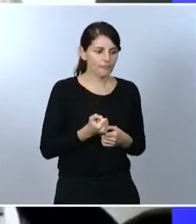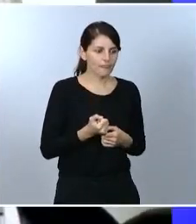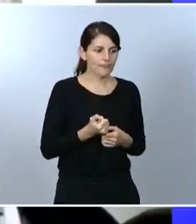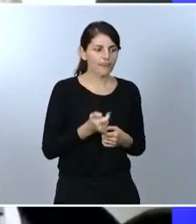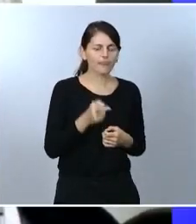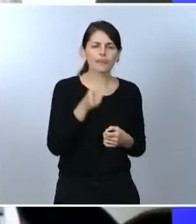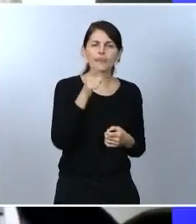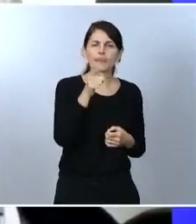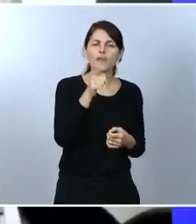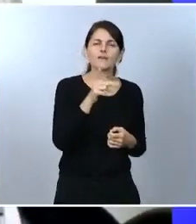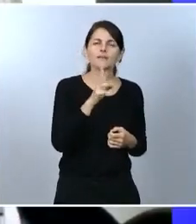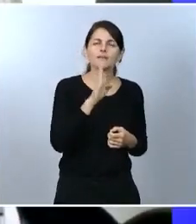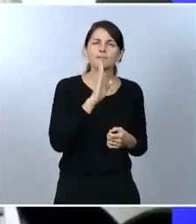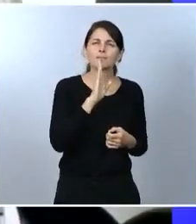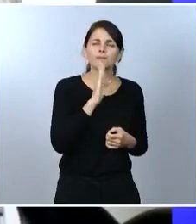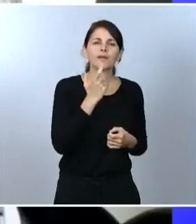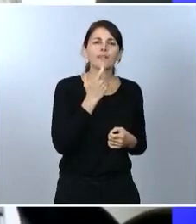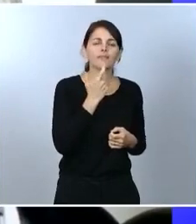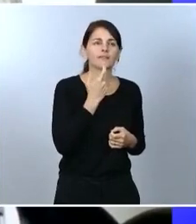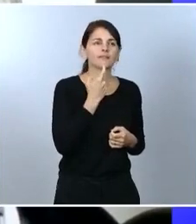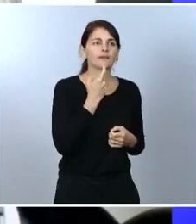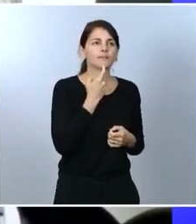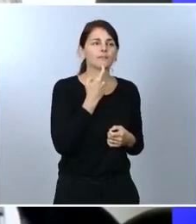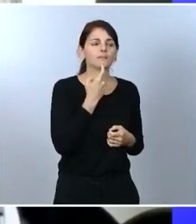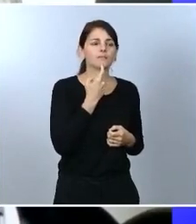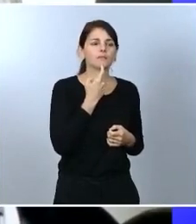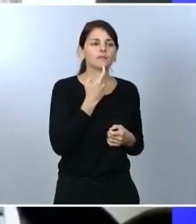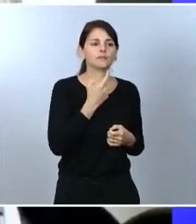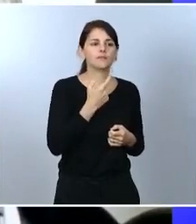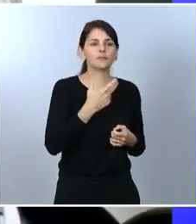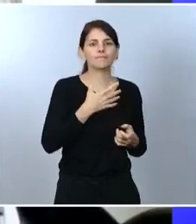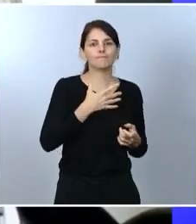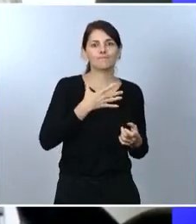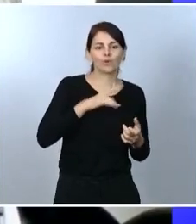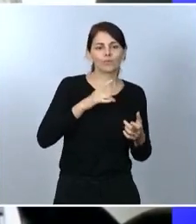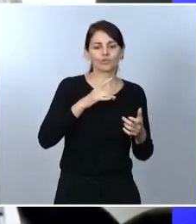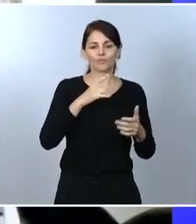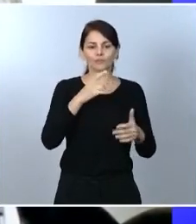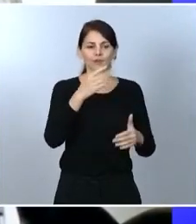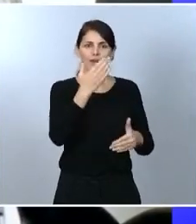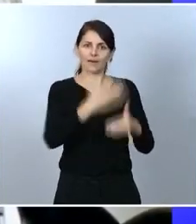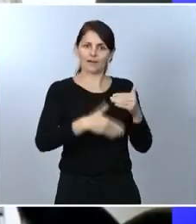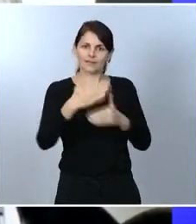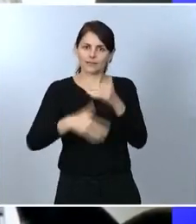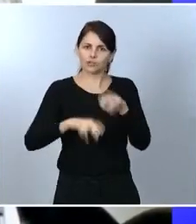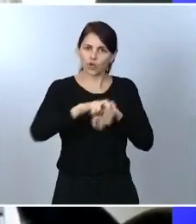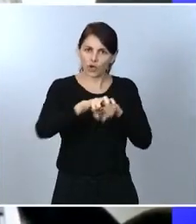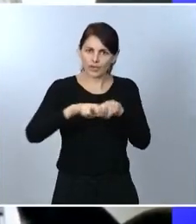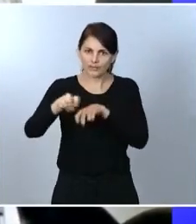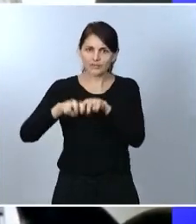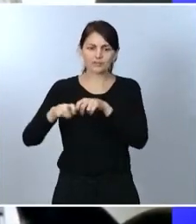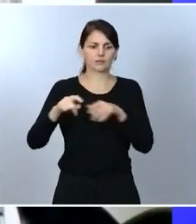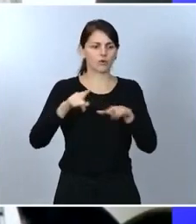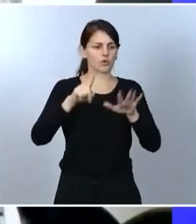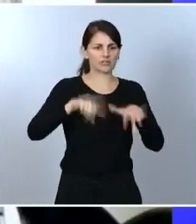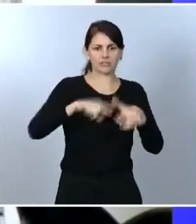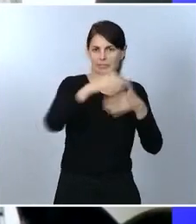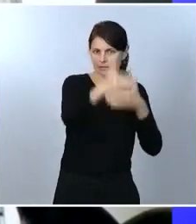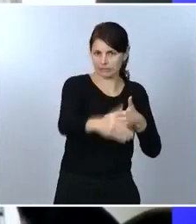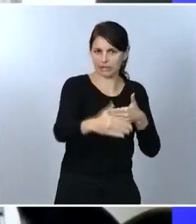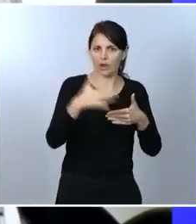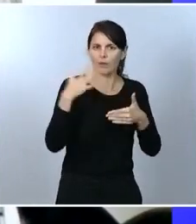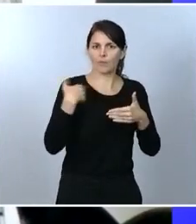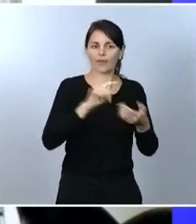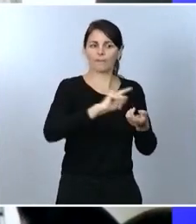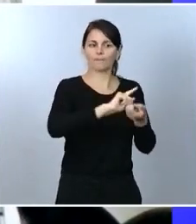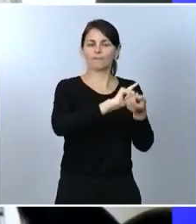modular las consecuencias, las restricciones a lo largo de estos seis meses en los que se pueda prorrogar el estado de alarma.